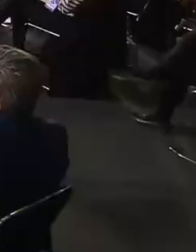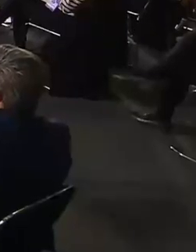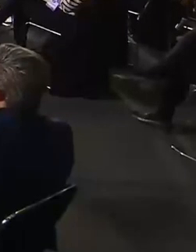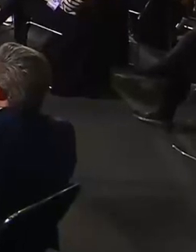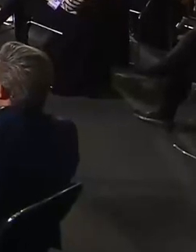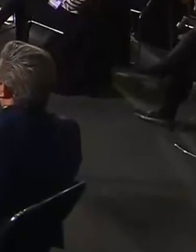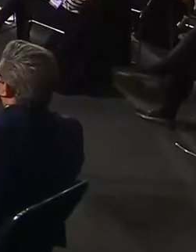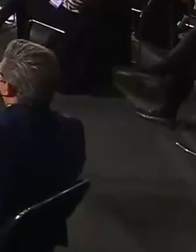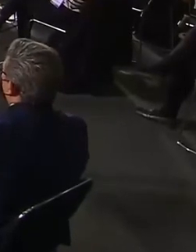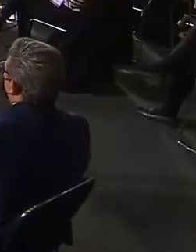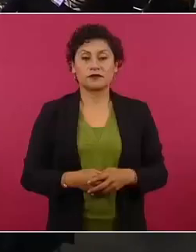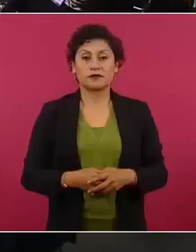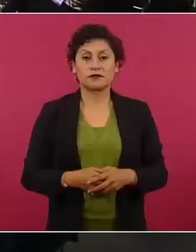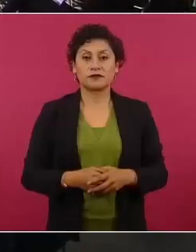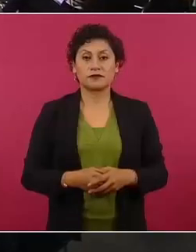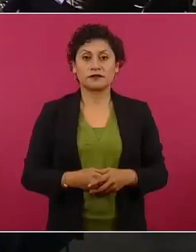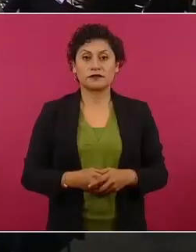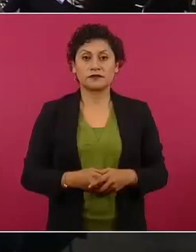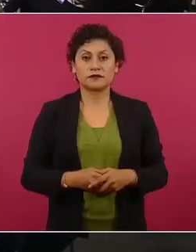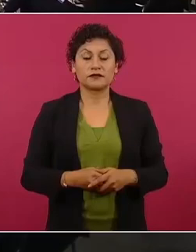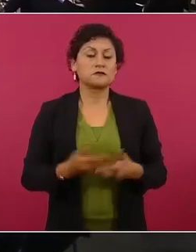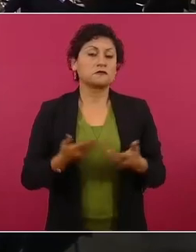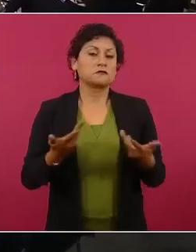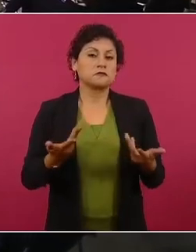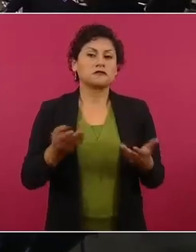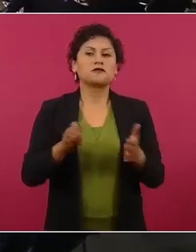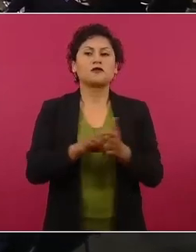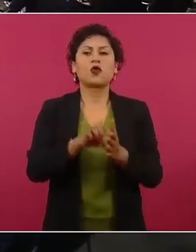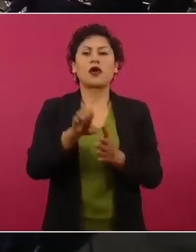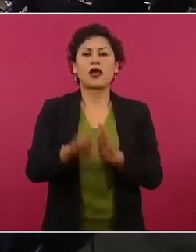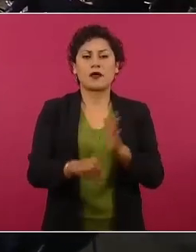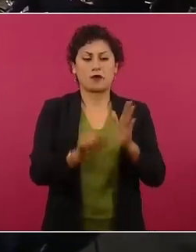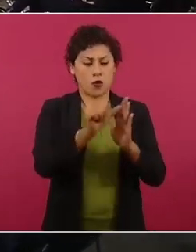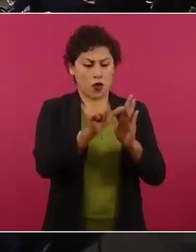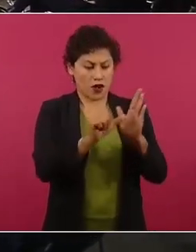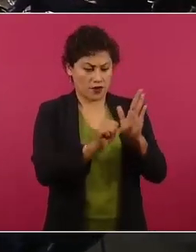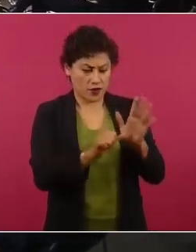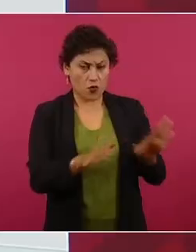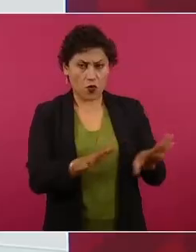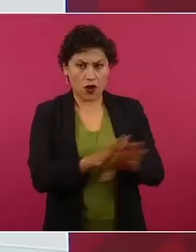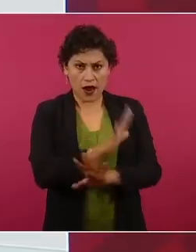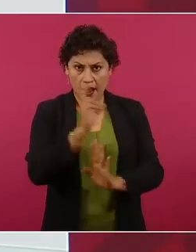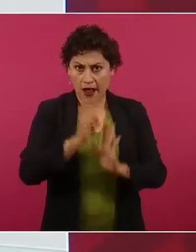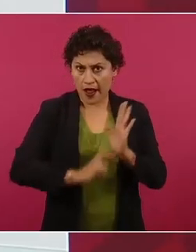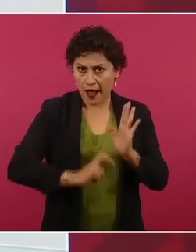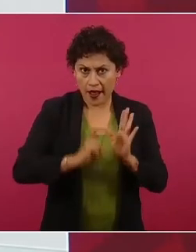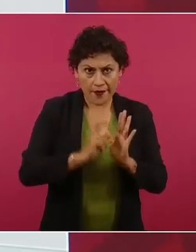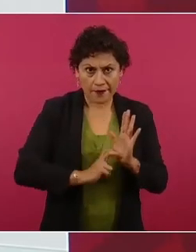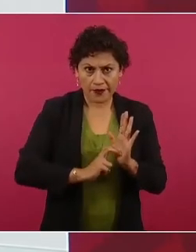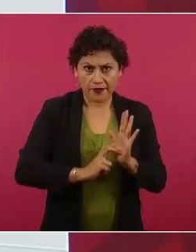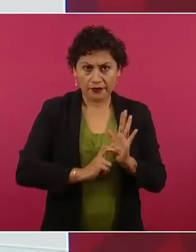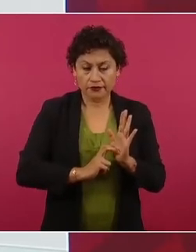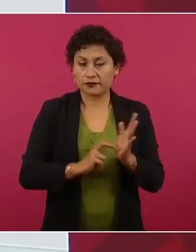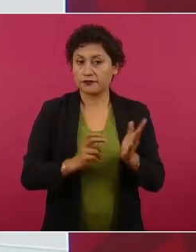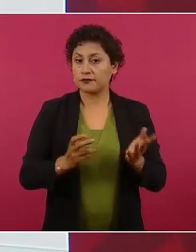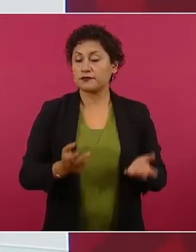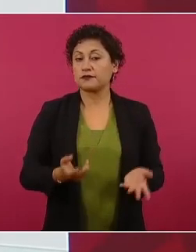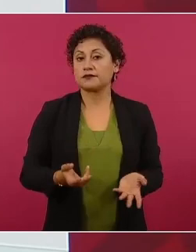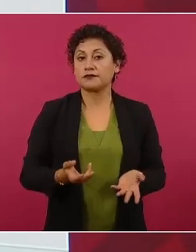el artículo o lo modifican, pues están